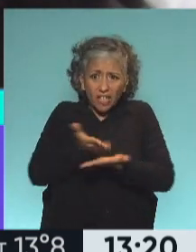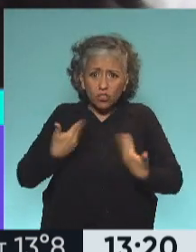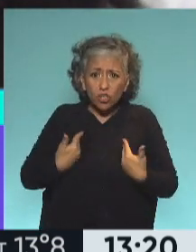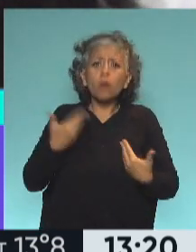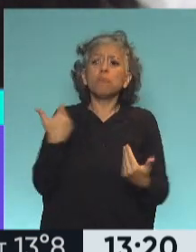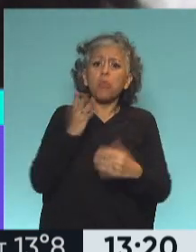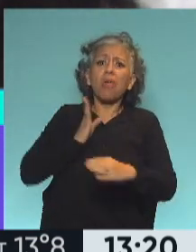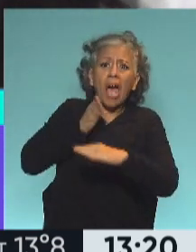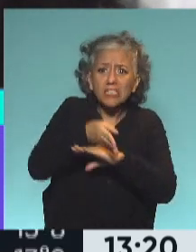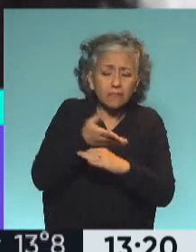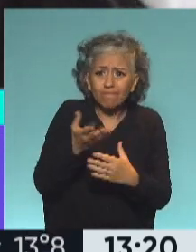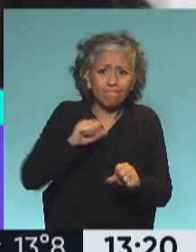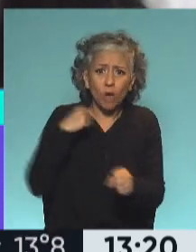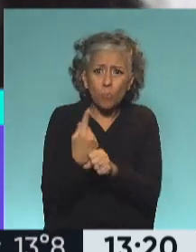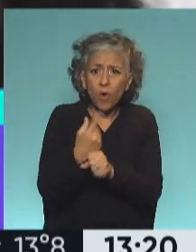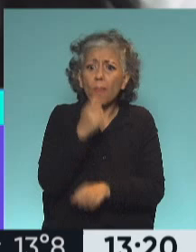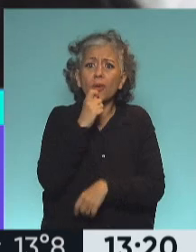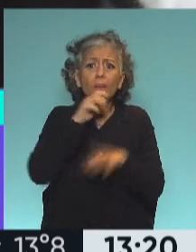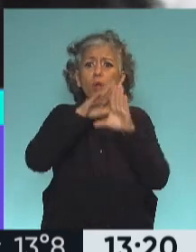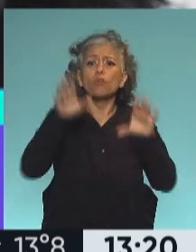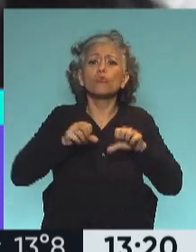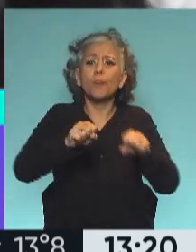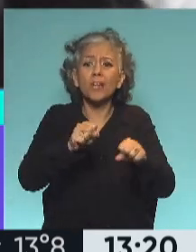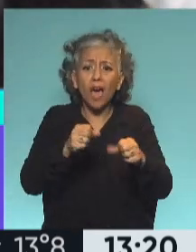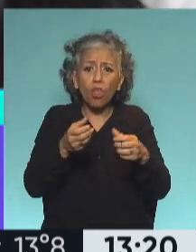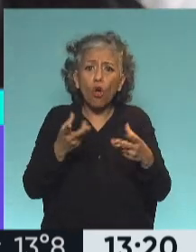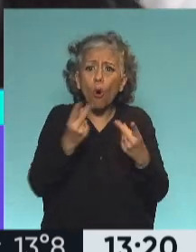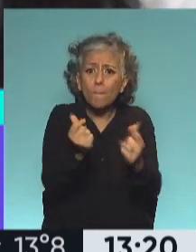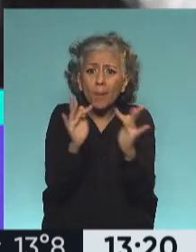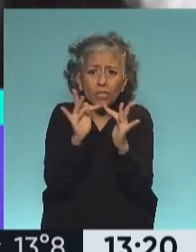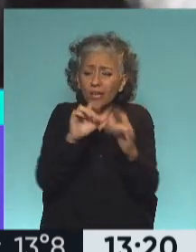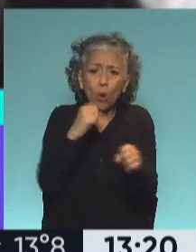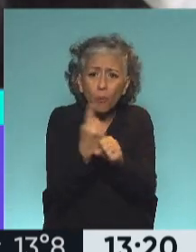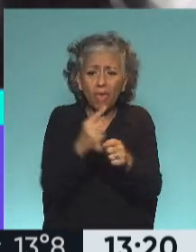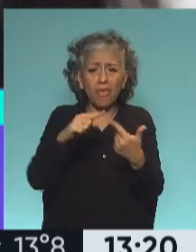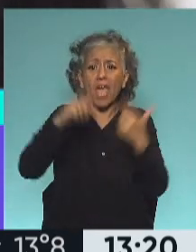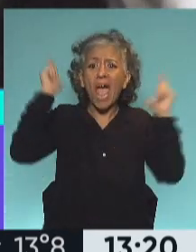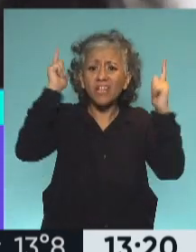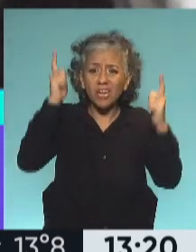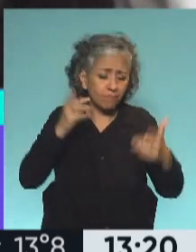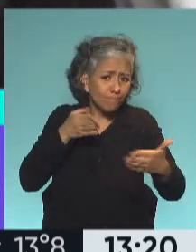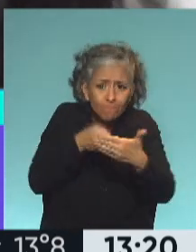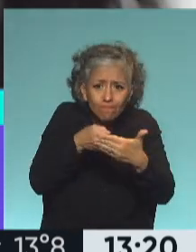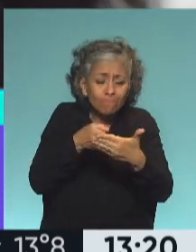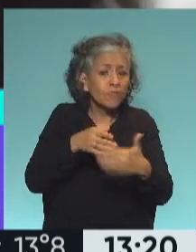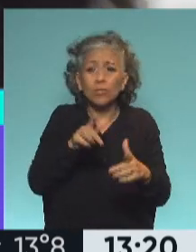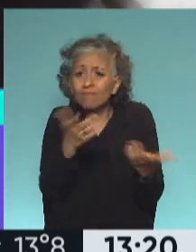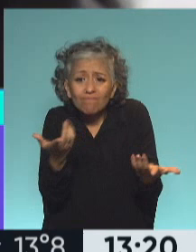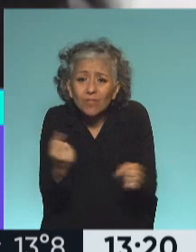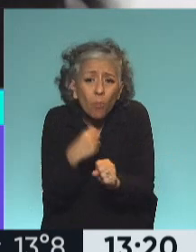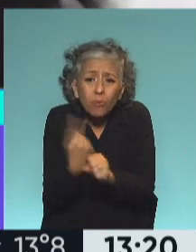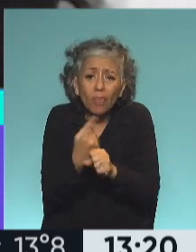a sus compras en el supermercado, no poder acceder a entretenimiento, en fin, son barreras muy